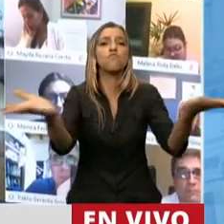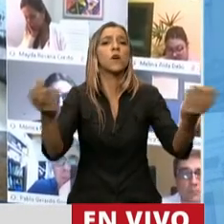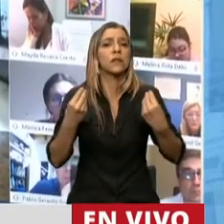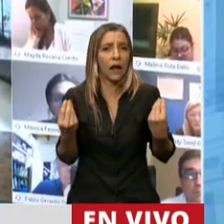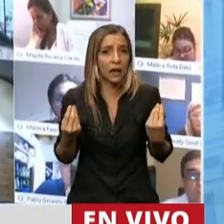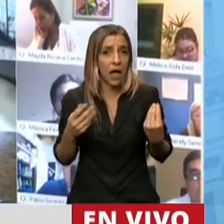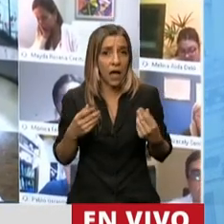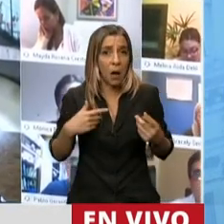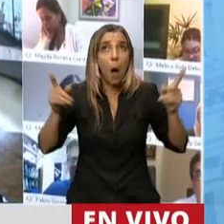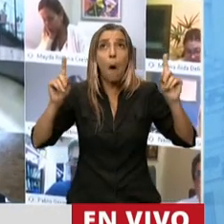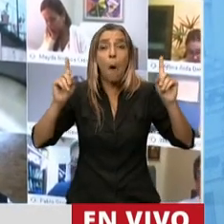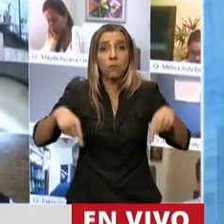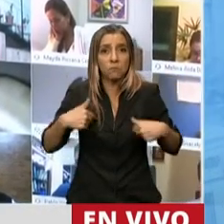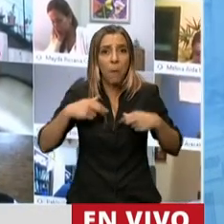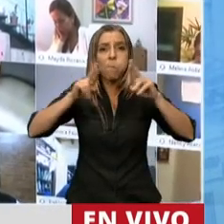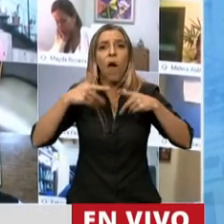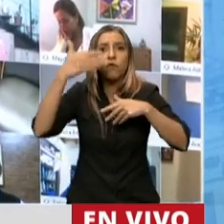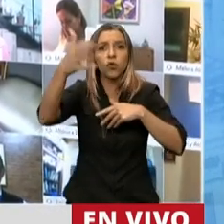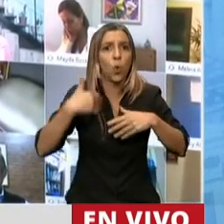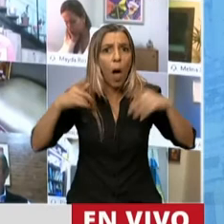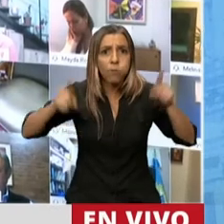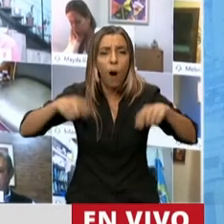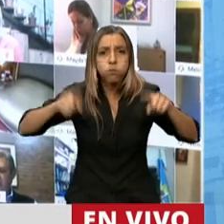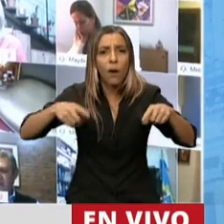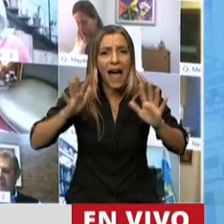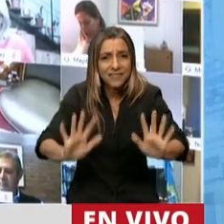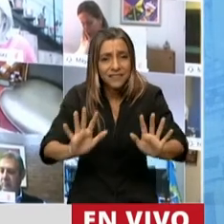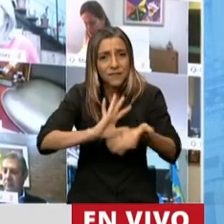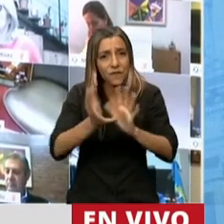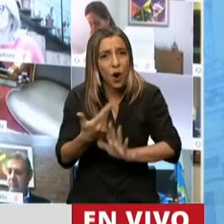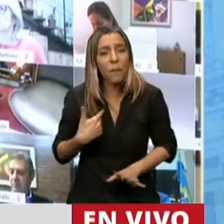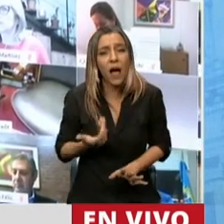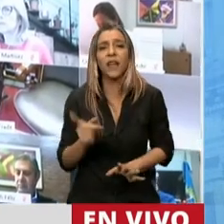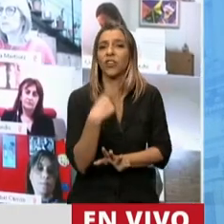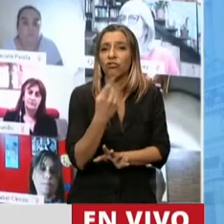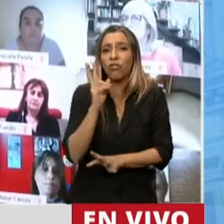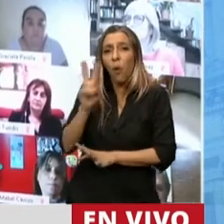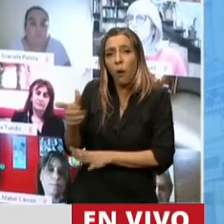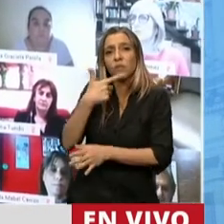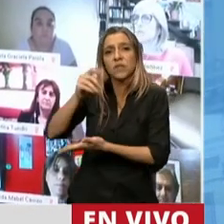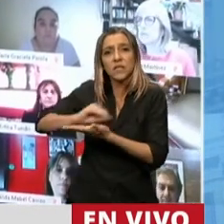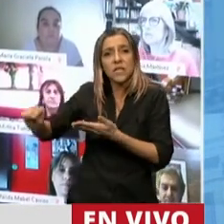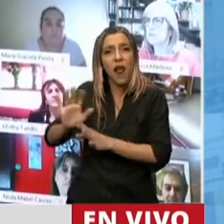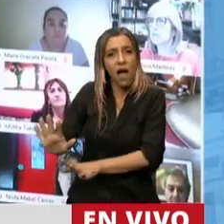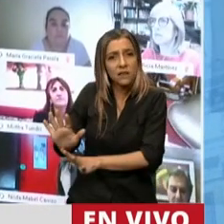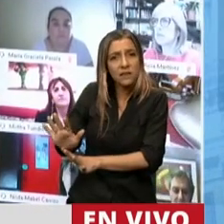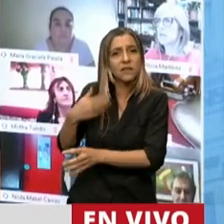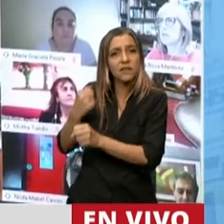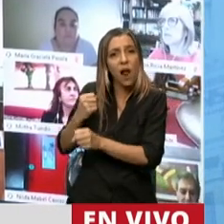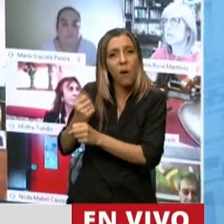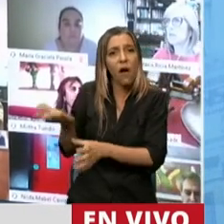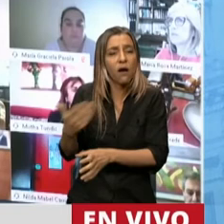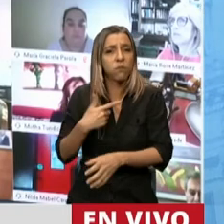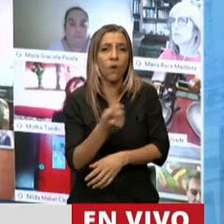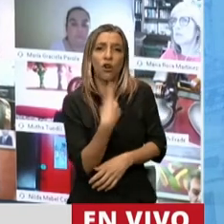creo que esta Cámara no puede mirar para el costado sobre el modo en que está funcionando el Senado de la Nación, teniendo que pedir permiso para ocupar una